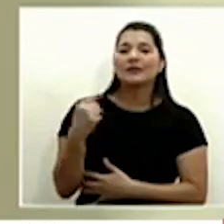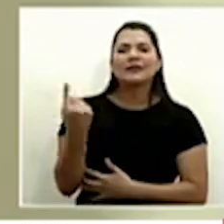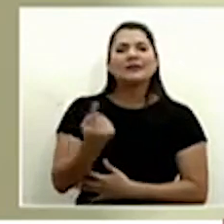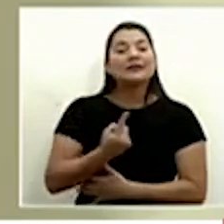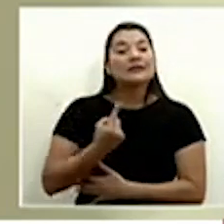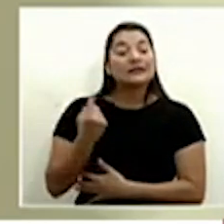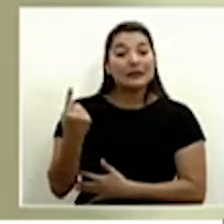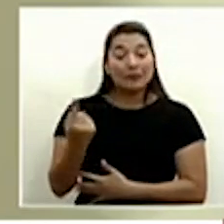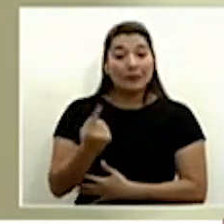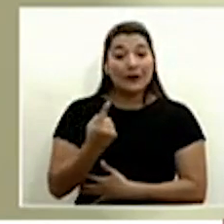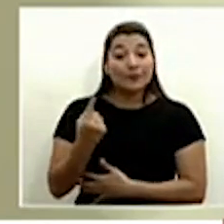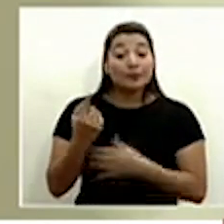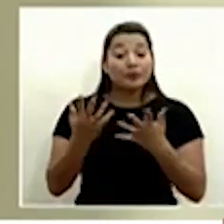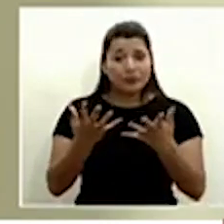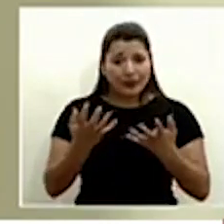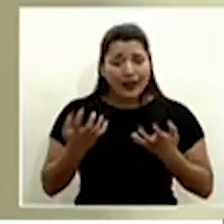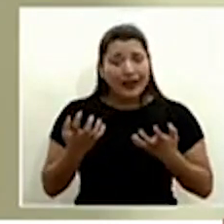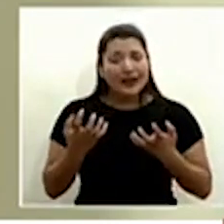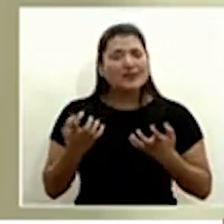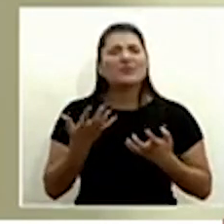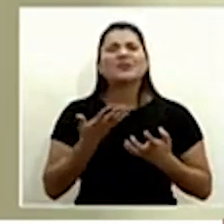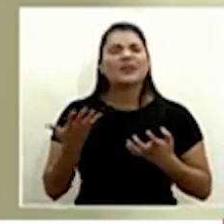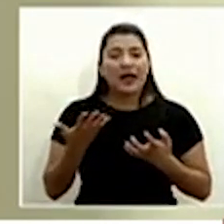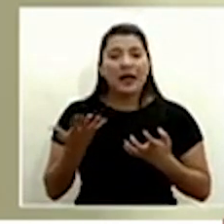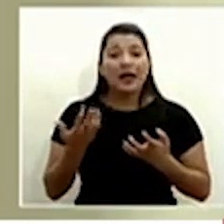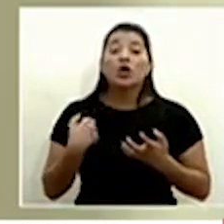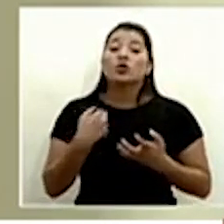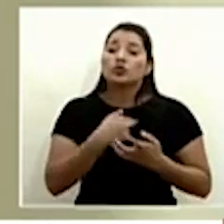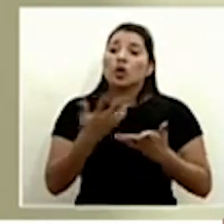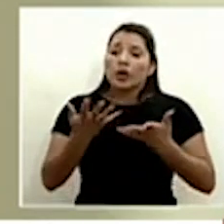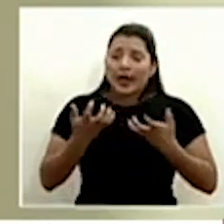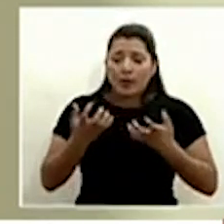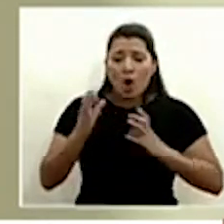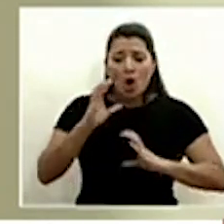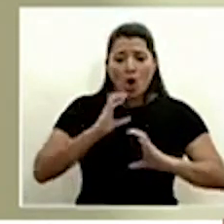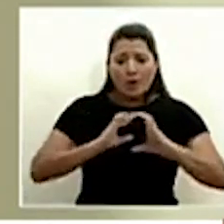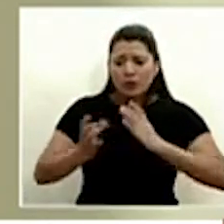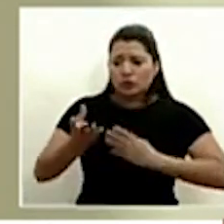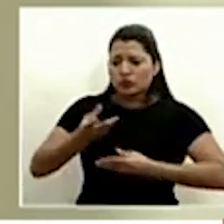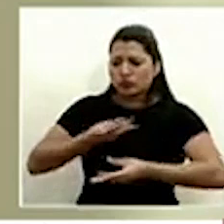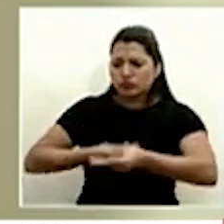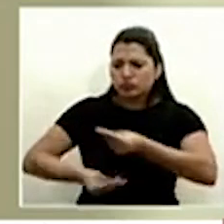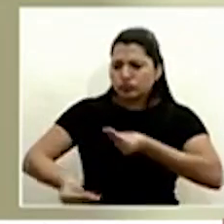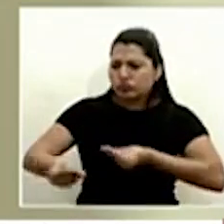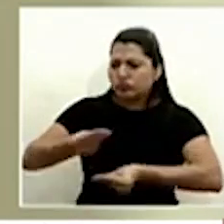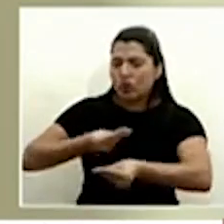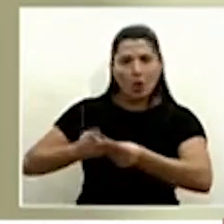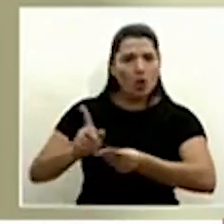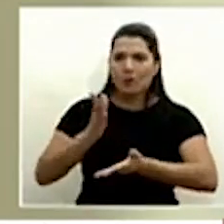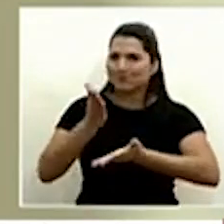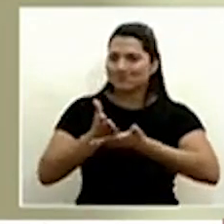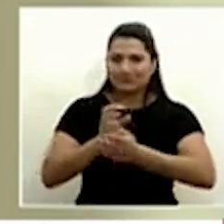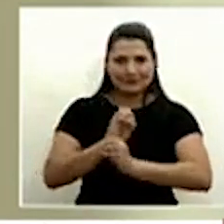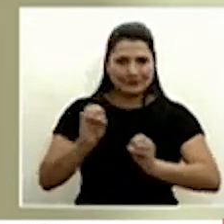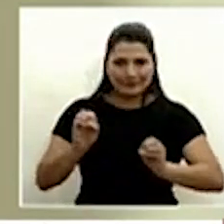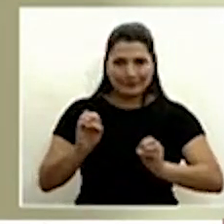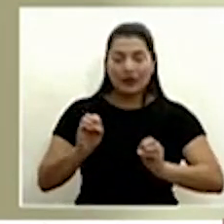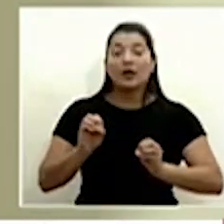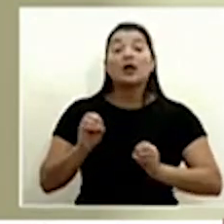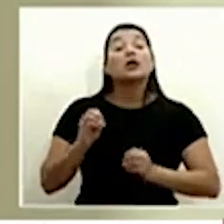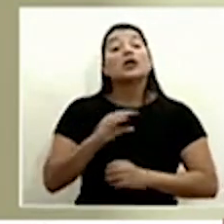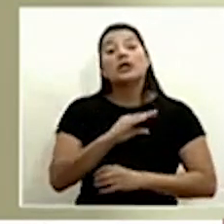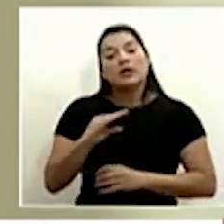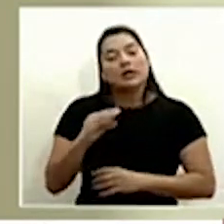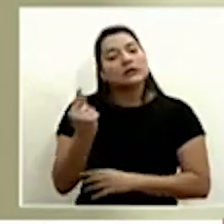hemos querido y deseado es que el flujo comercial no pare, no se paralice. Guardando por